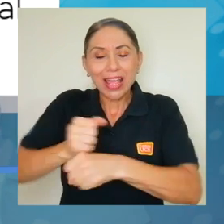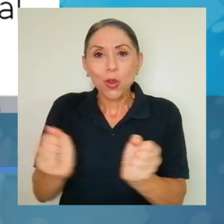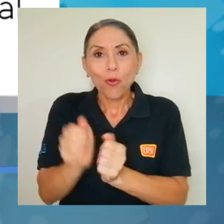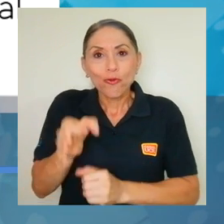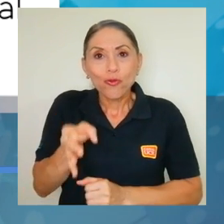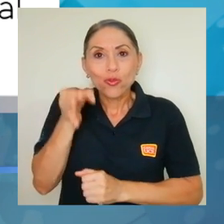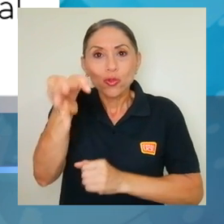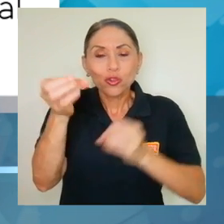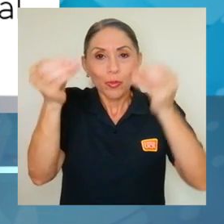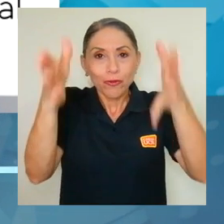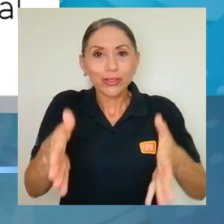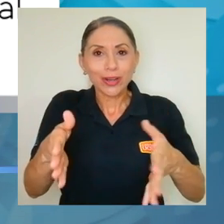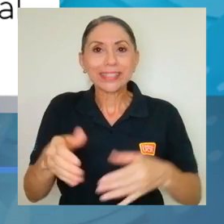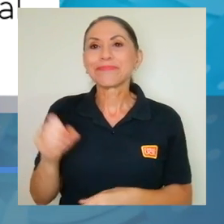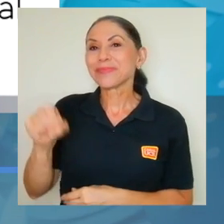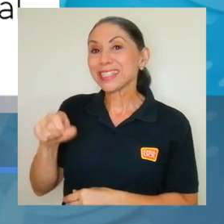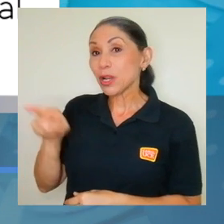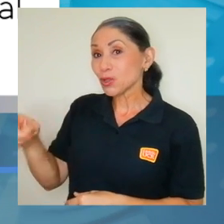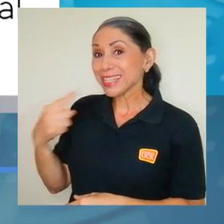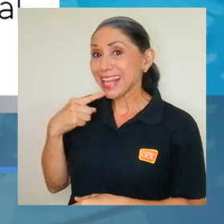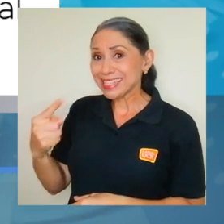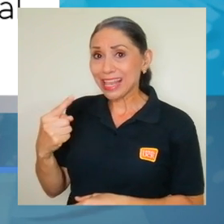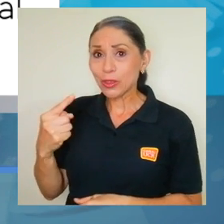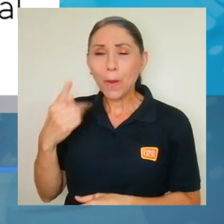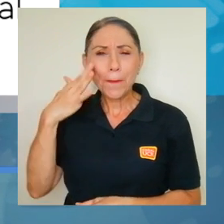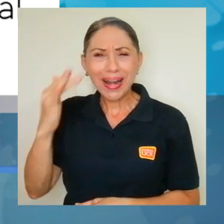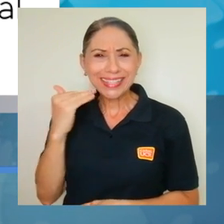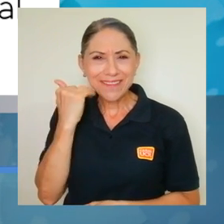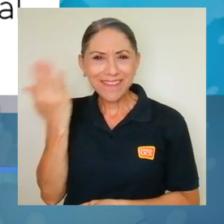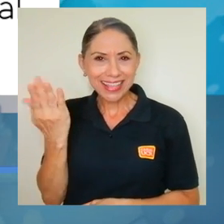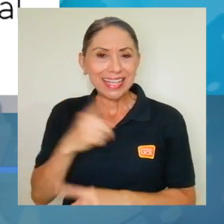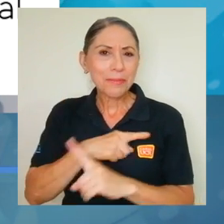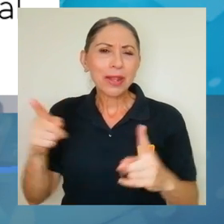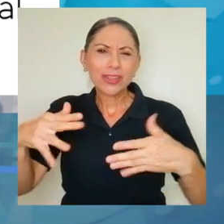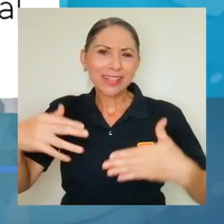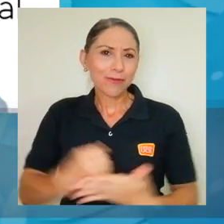Correcto, lo que pasa es que eso que estás diciendo tú, que parece tan fácil, desafortunadamente,